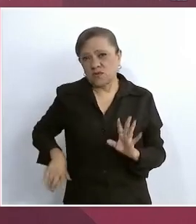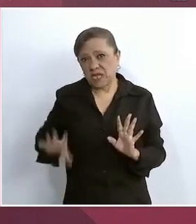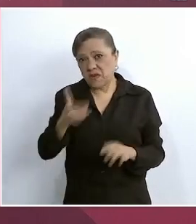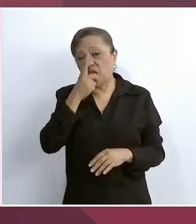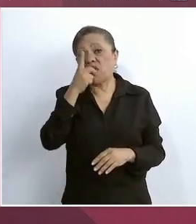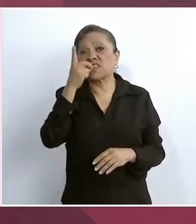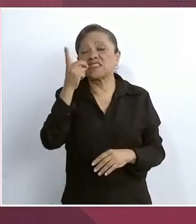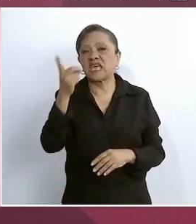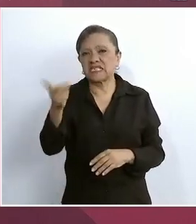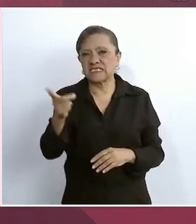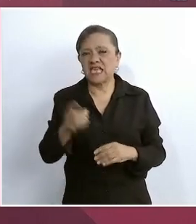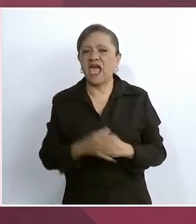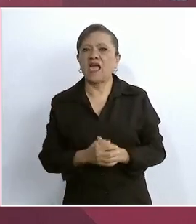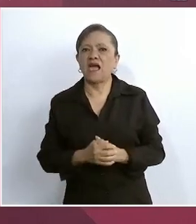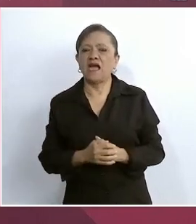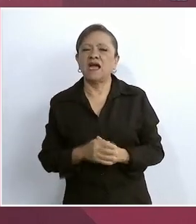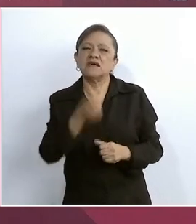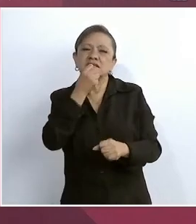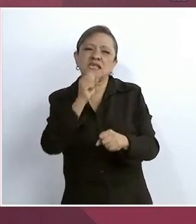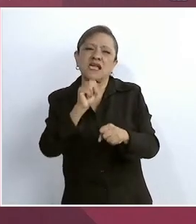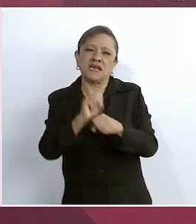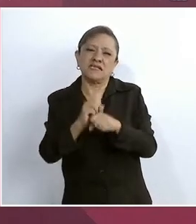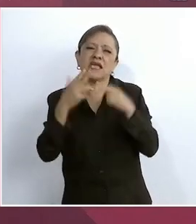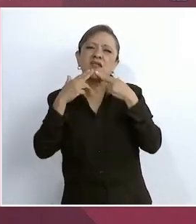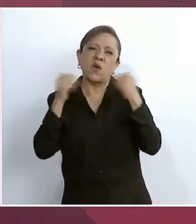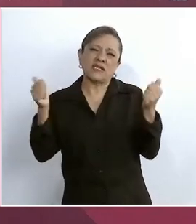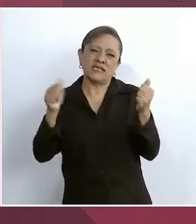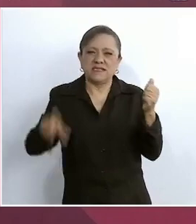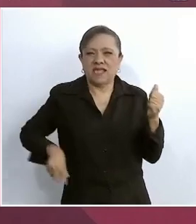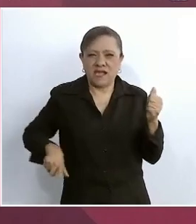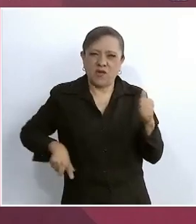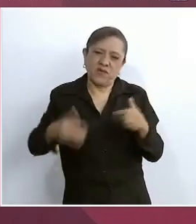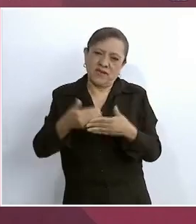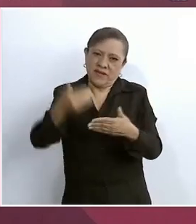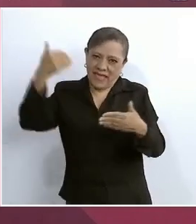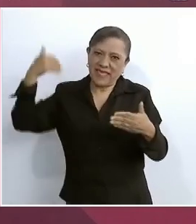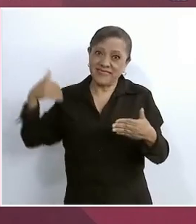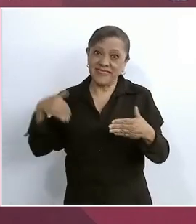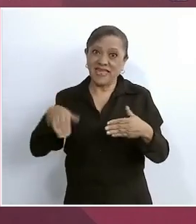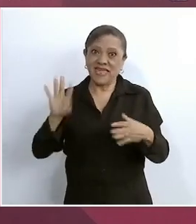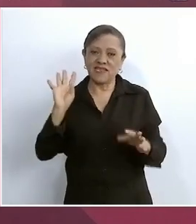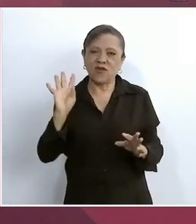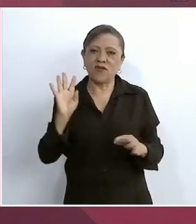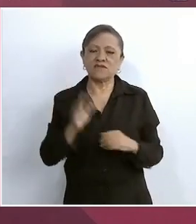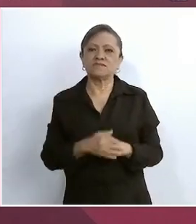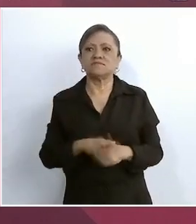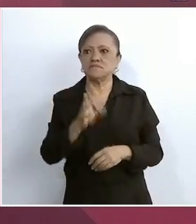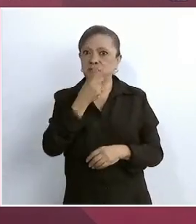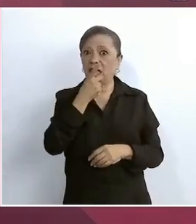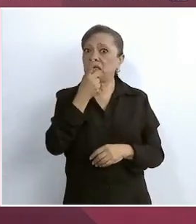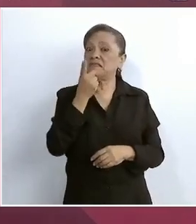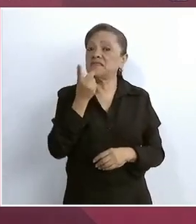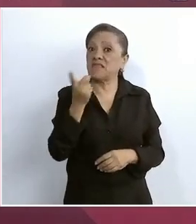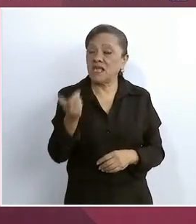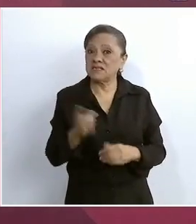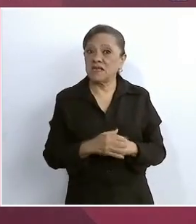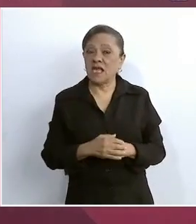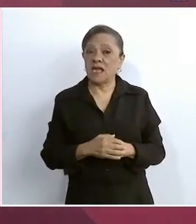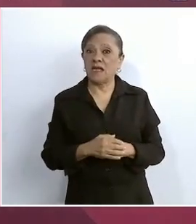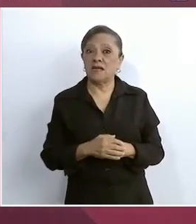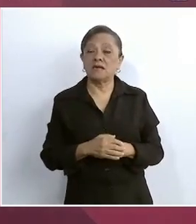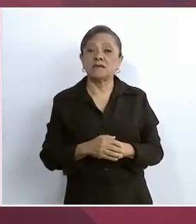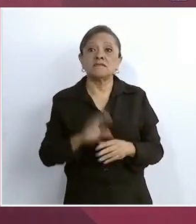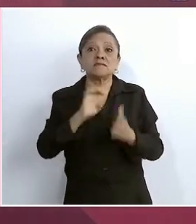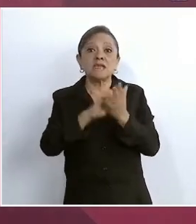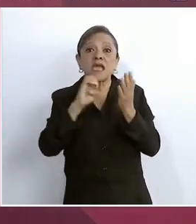secretario de Hacienda del gobierno anterior llegó a sostener que si aumentaba el